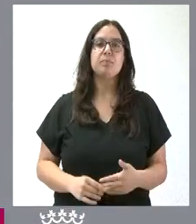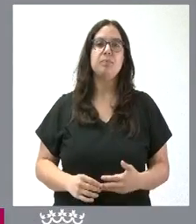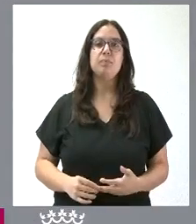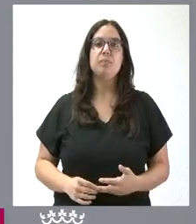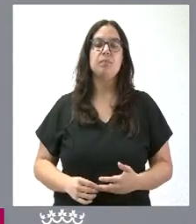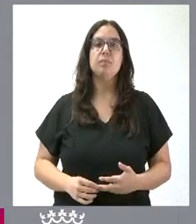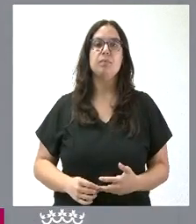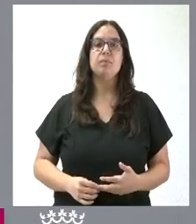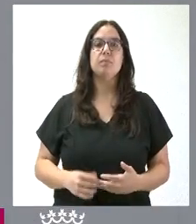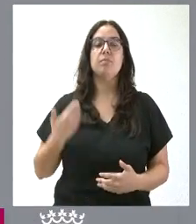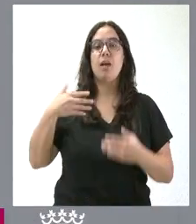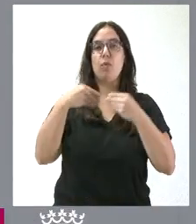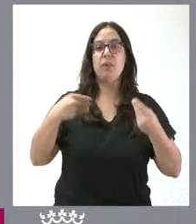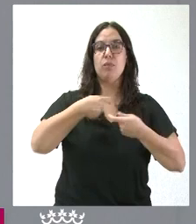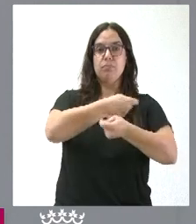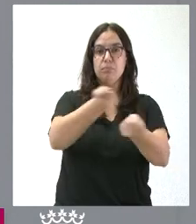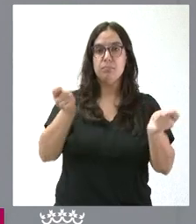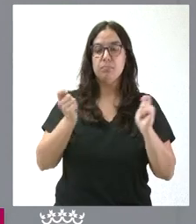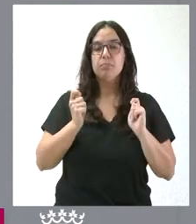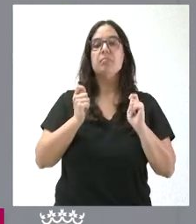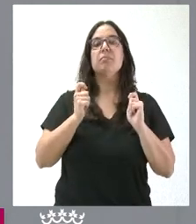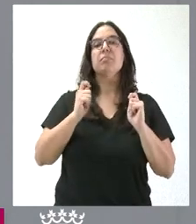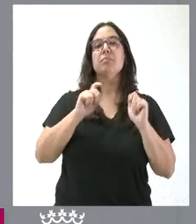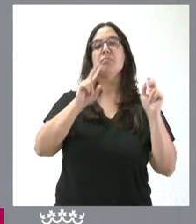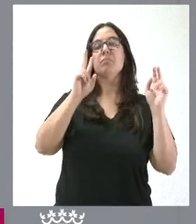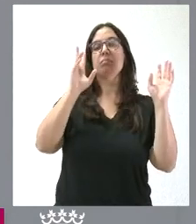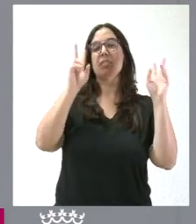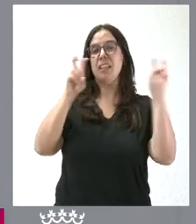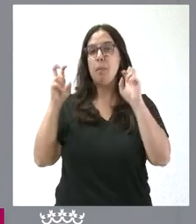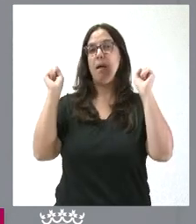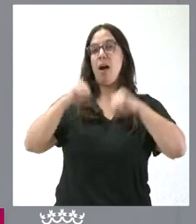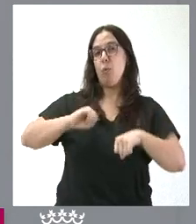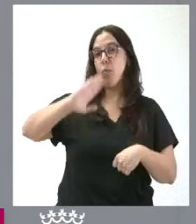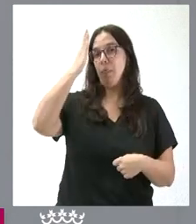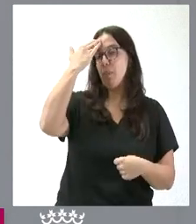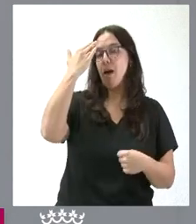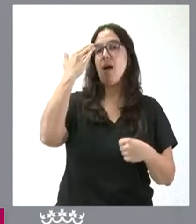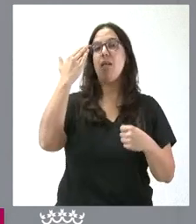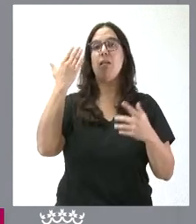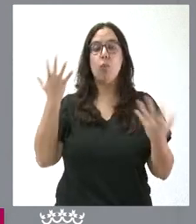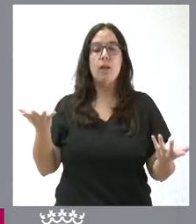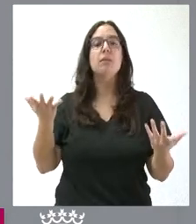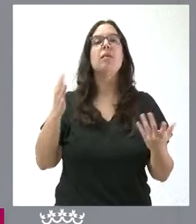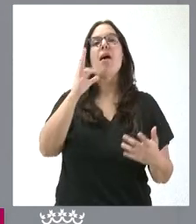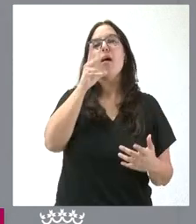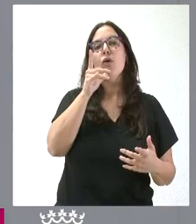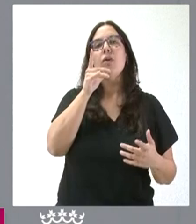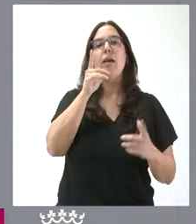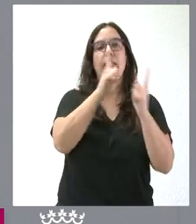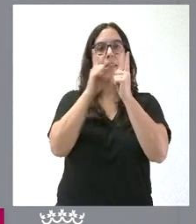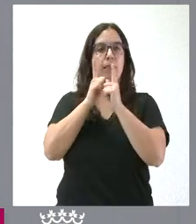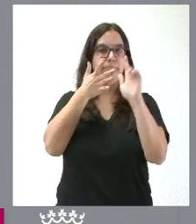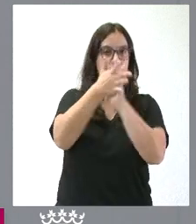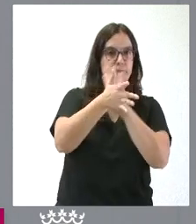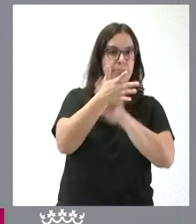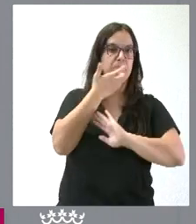Se les entrega la documentación de cuáles han sido los principales acuerdos que se han tomado en la sesión del Consejo y paso a detallarlas brevemente,